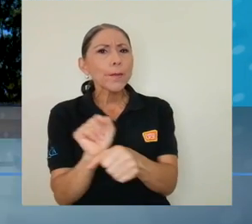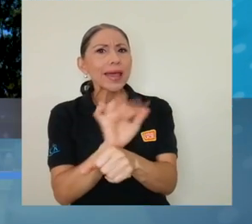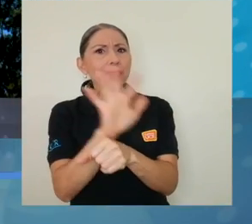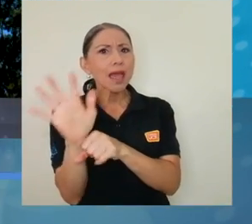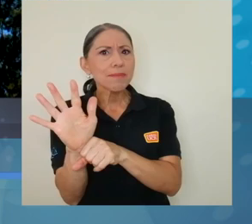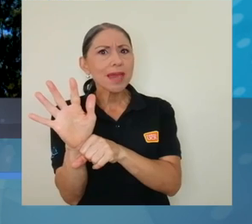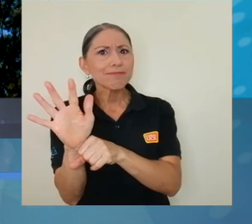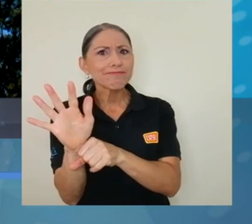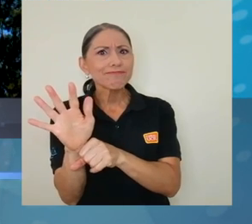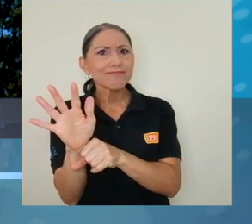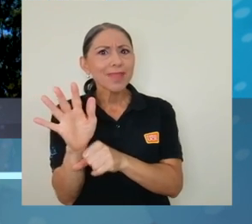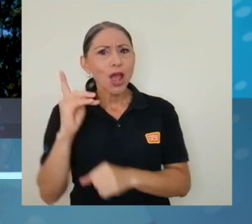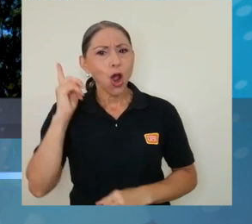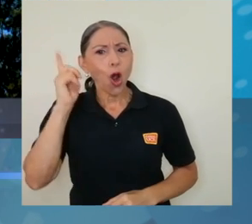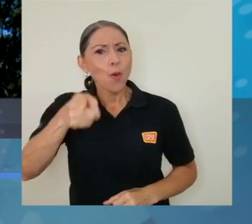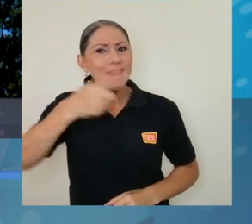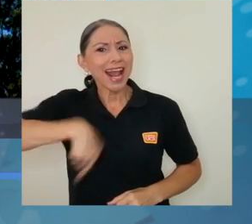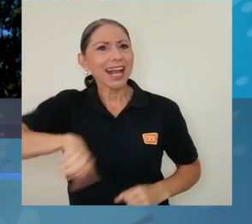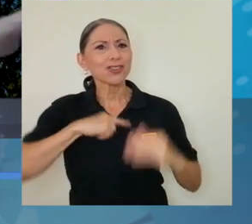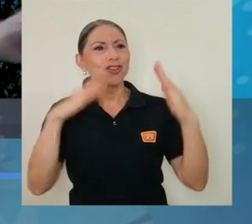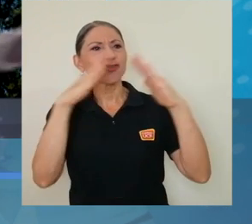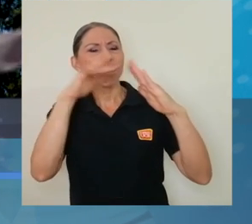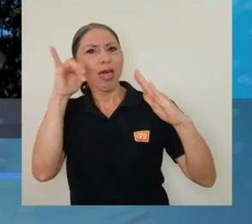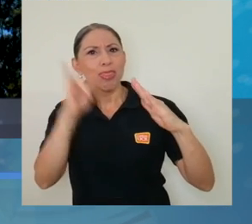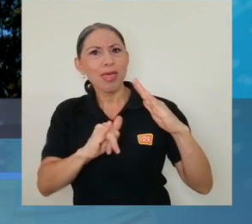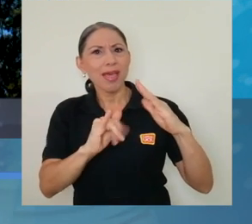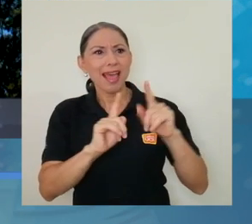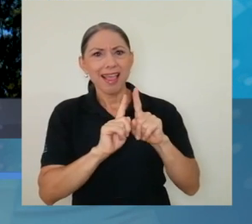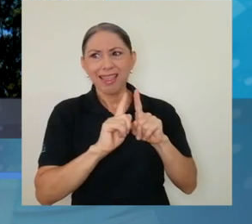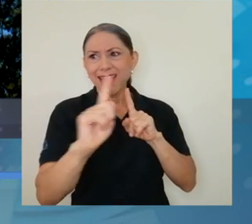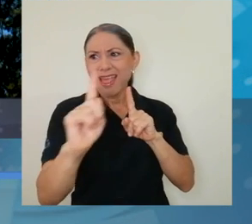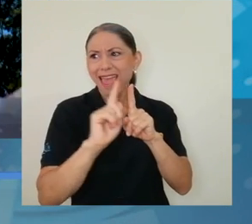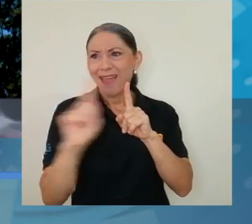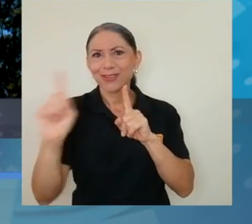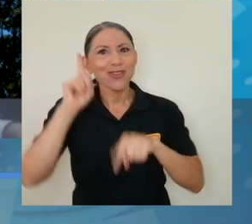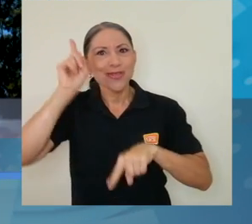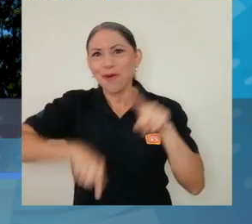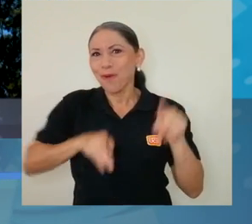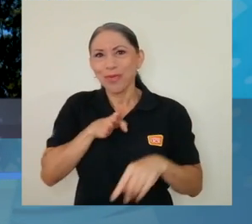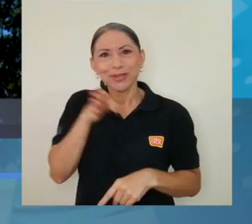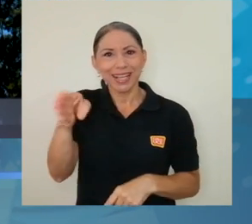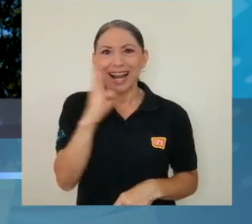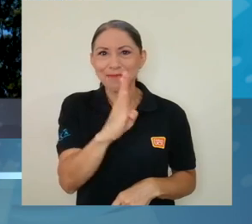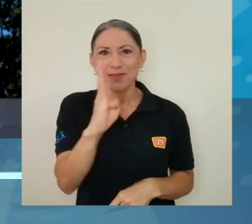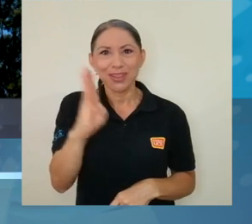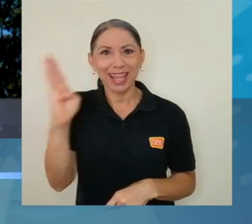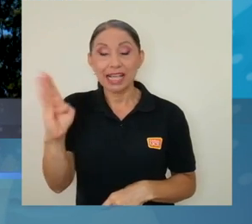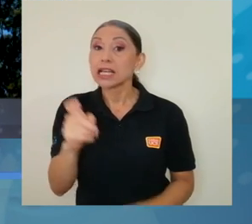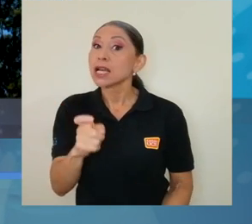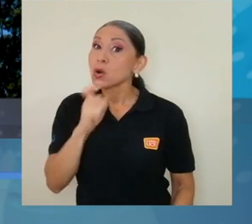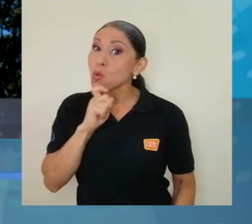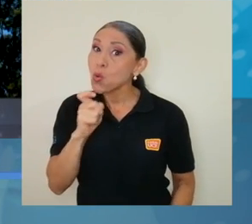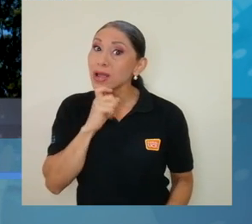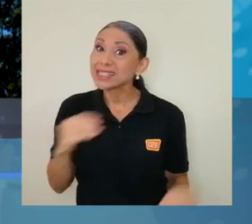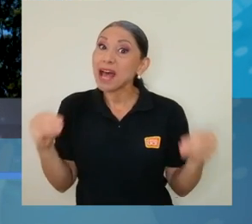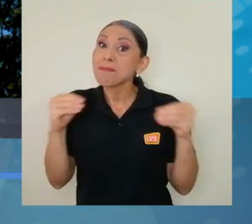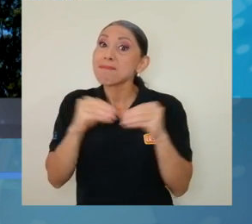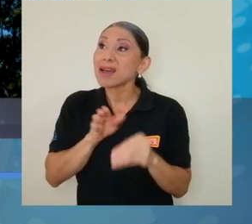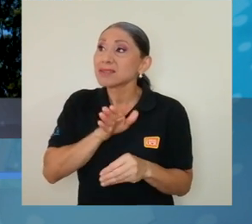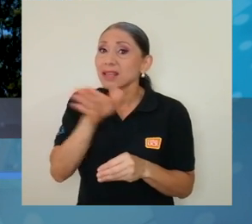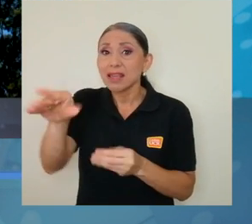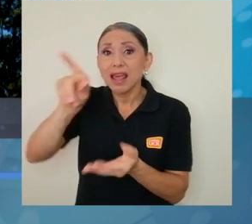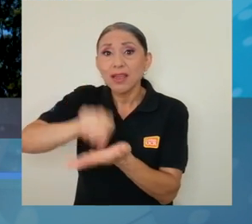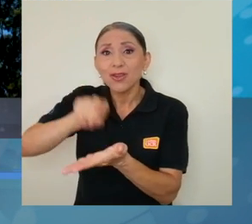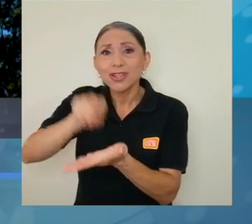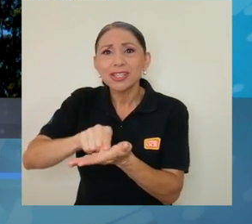la pandemia que nos ha obligado a estar lejos físicamente, ya no podemos ir a las bibliotecas, inclusive a veces ya cuesta más ir a las